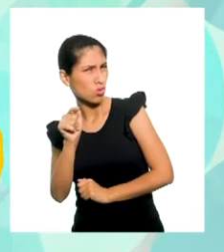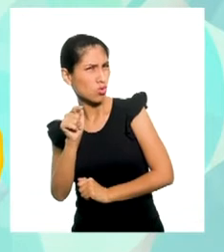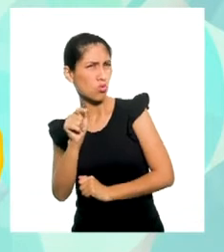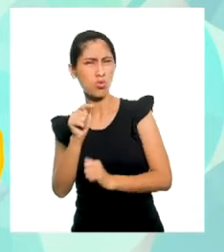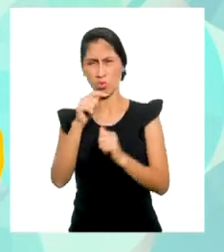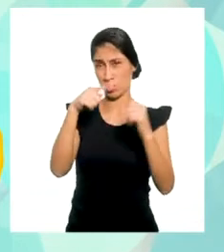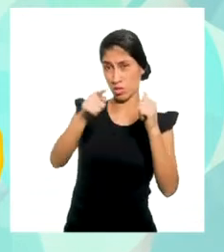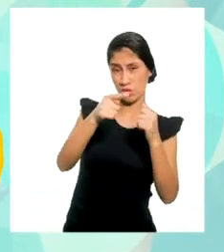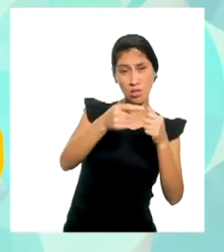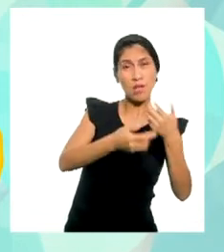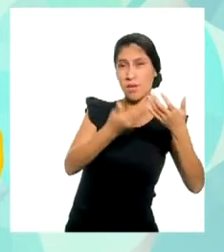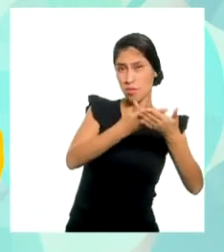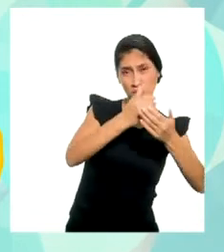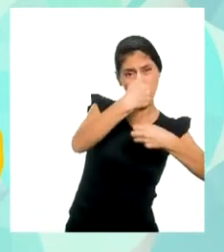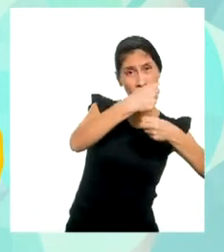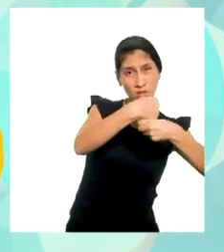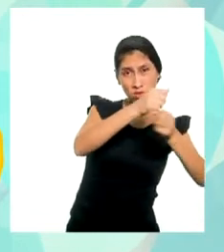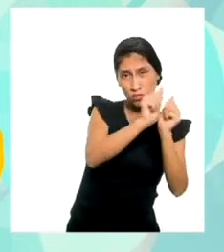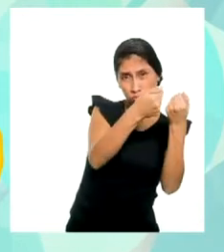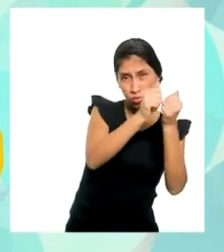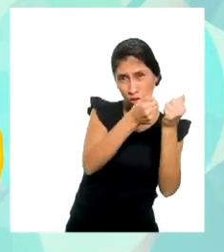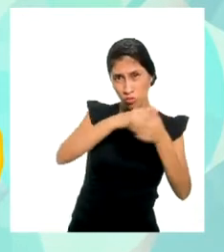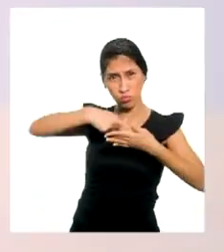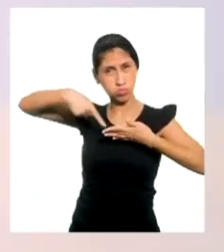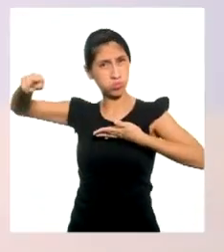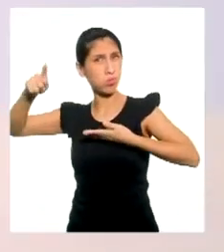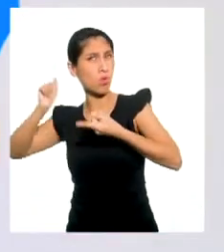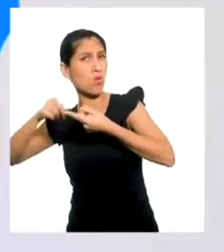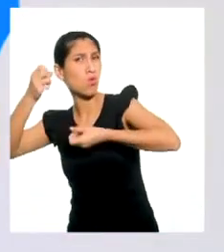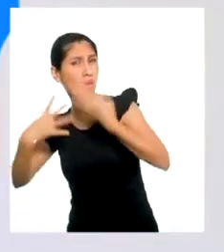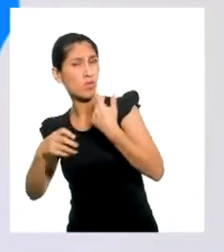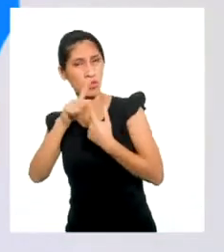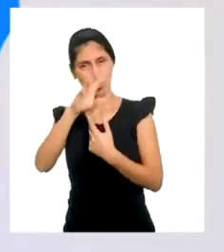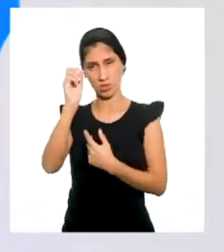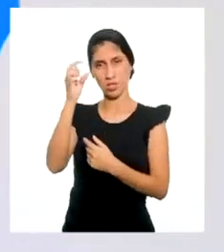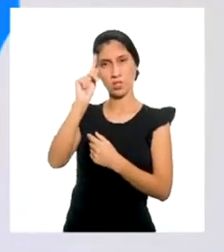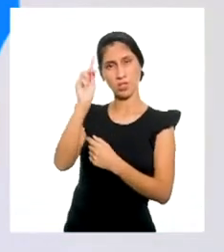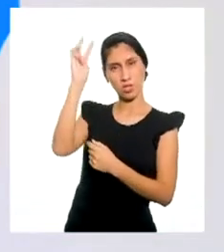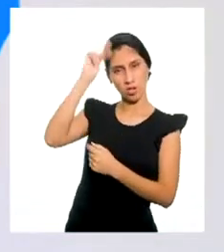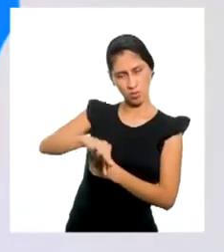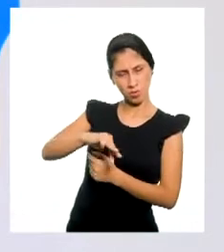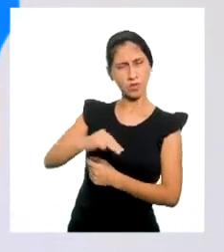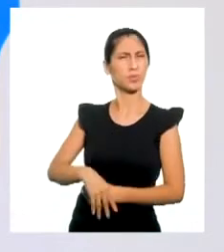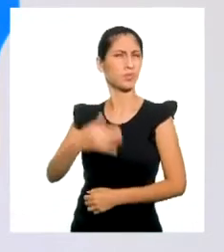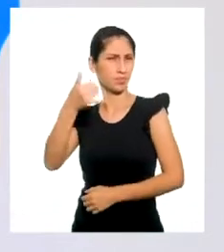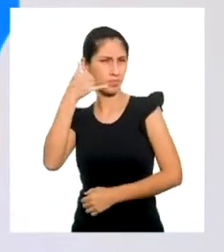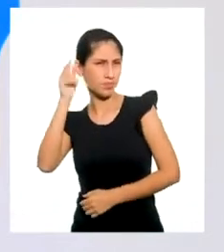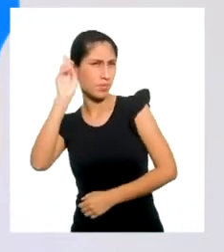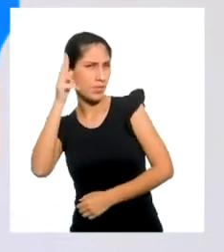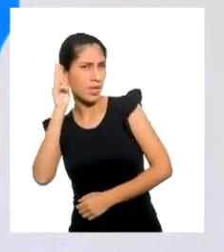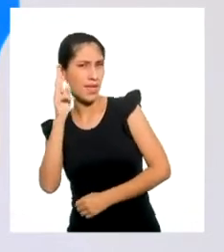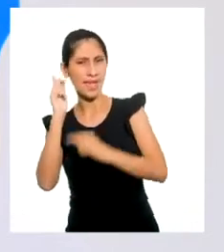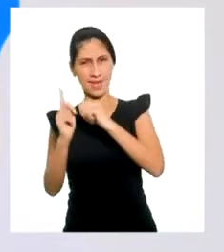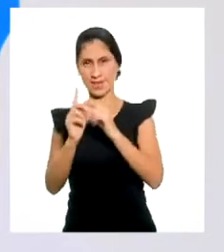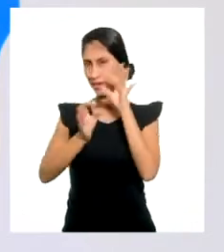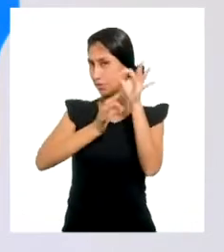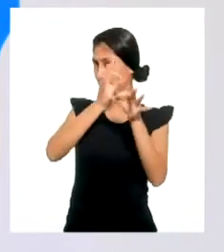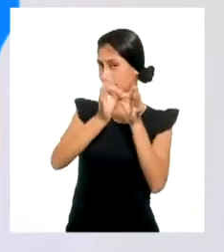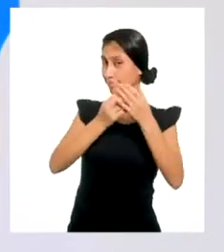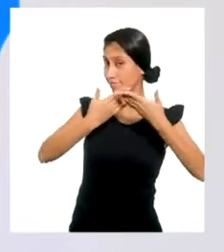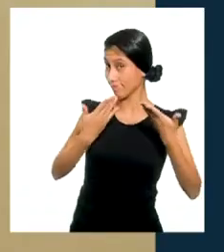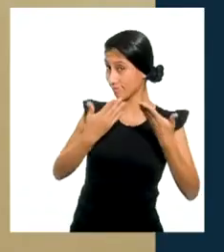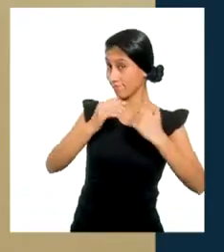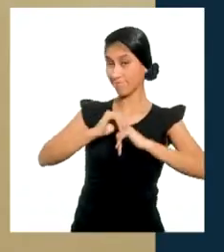tienes que entregar tus sándwiches? ¡10 kilómetros! ¿Qué les parece si llamamos a nuestra profesora para que nos